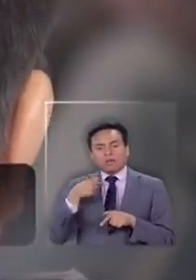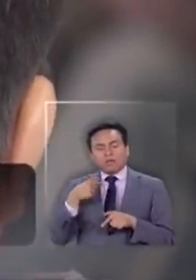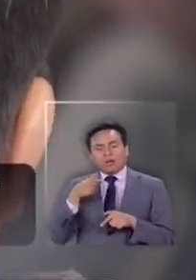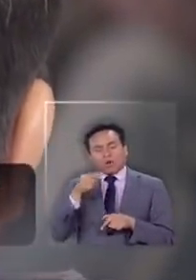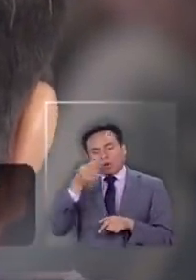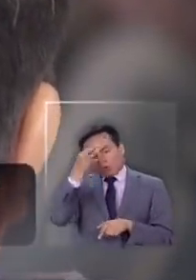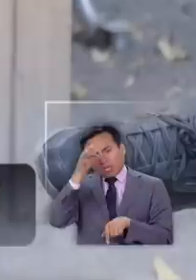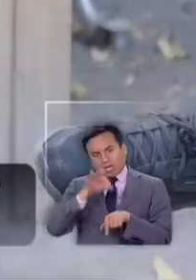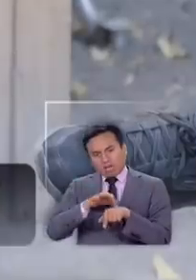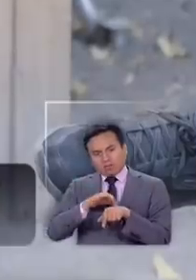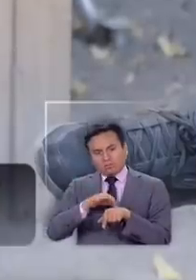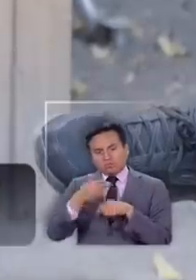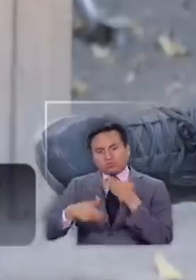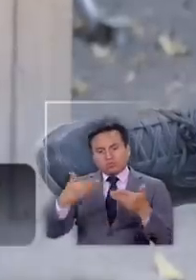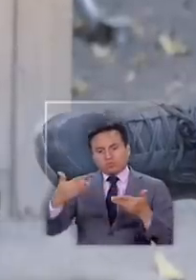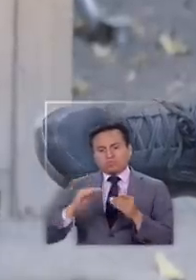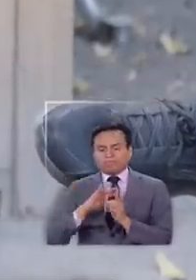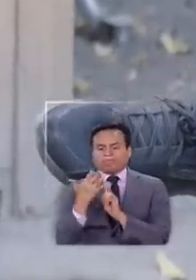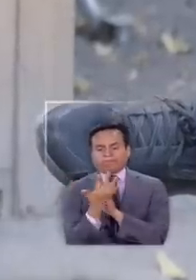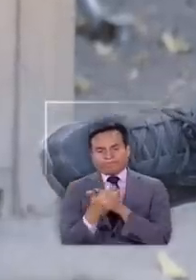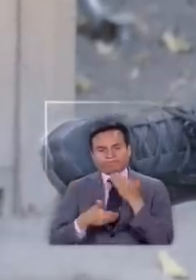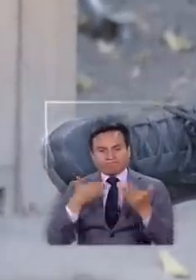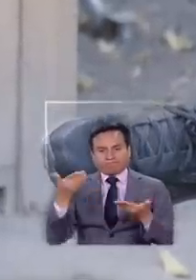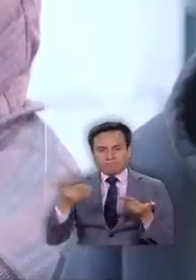y voy a seguir exponiendo a los que me rodean.